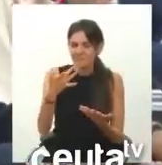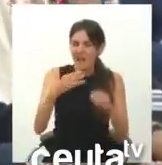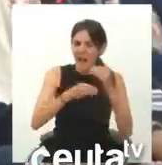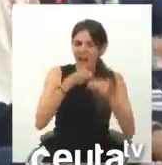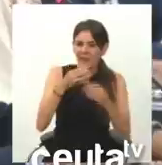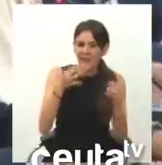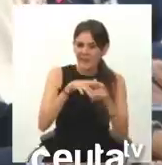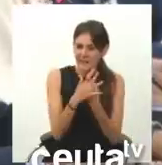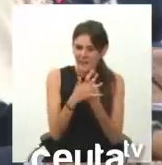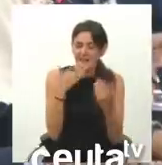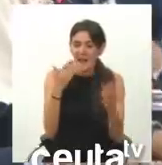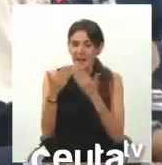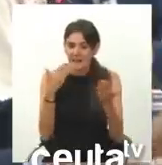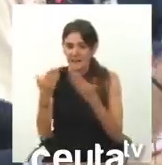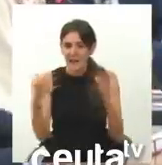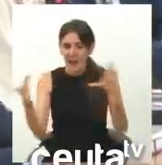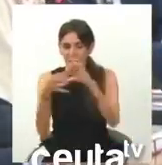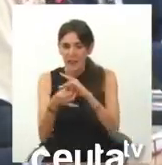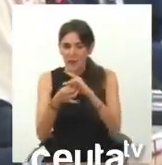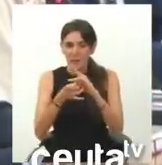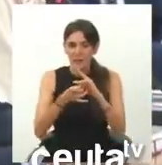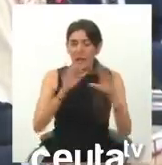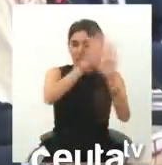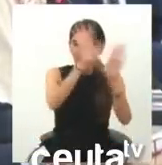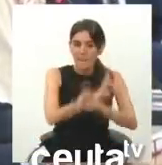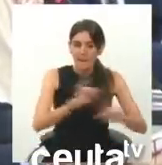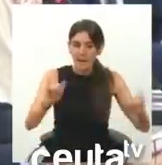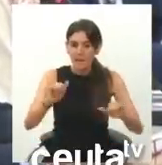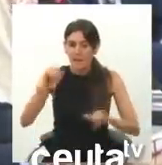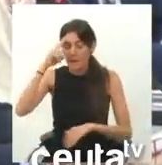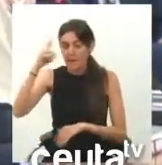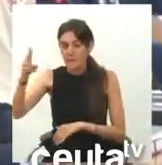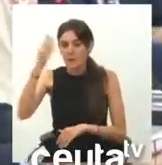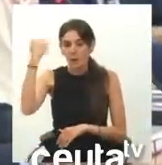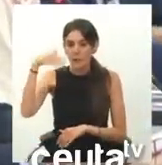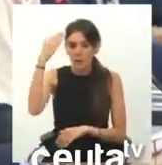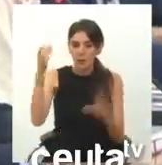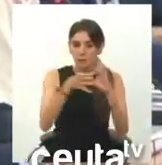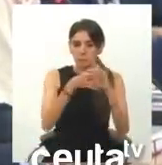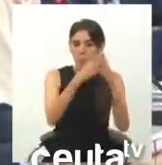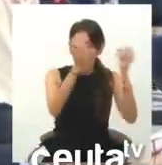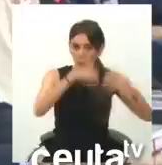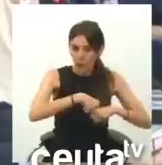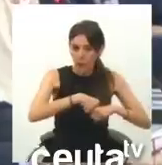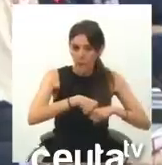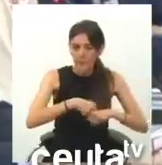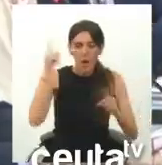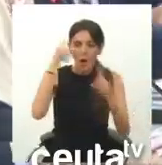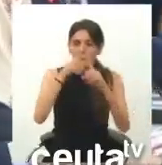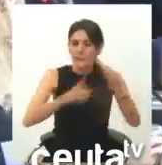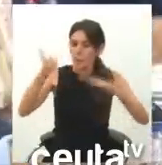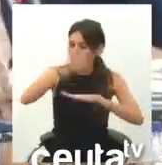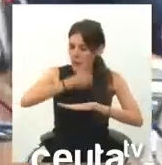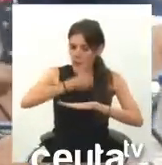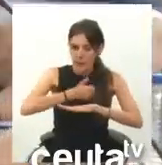relaciones de paz y respeto con Marruecos. Ese es el